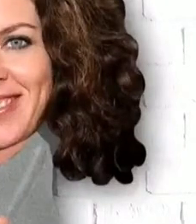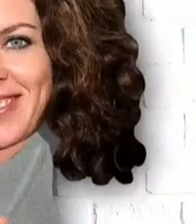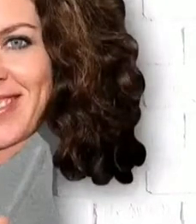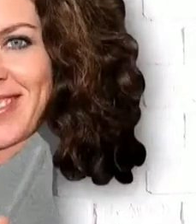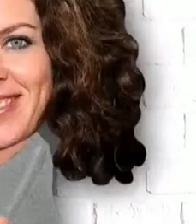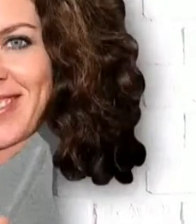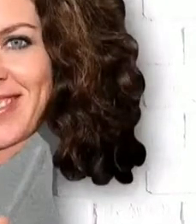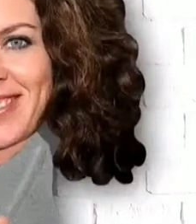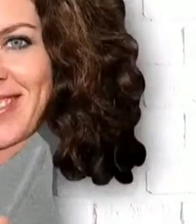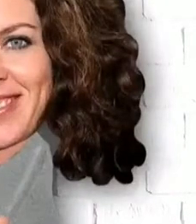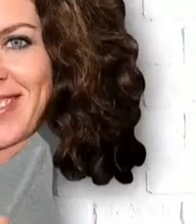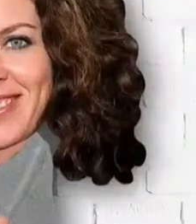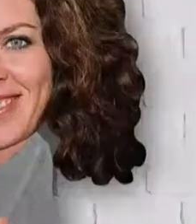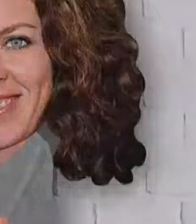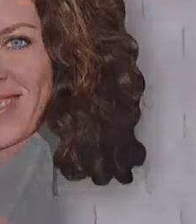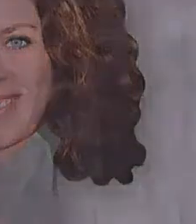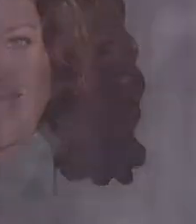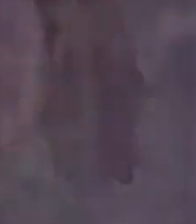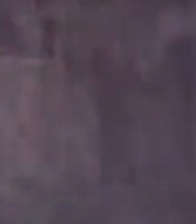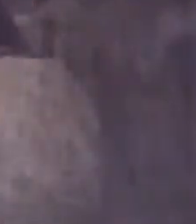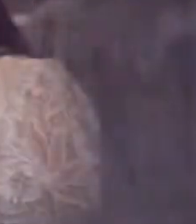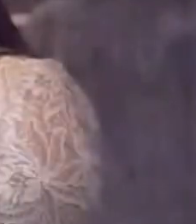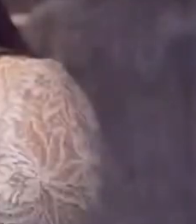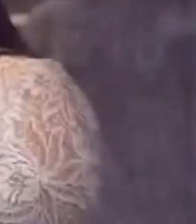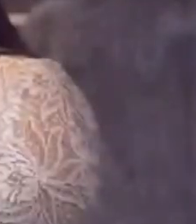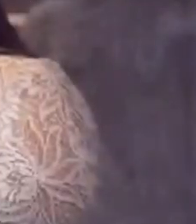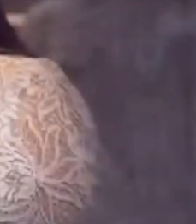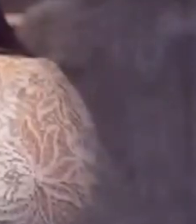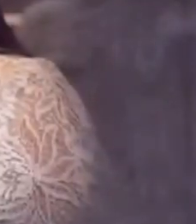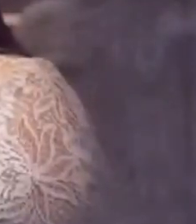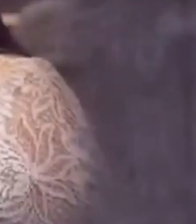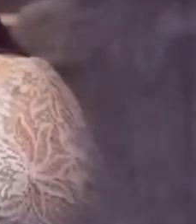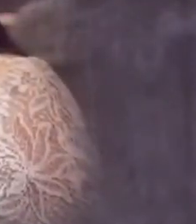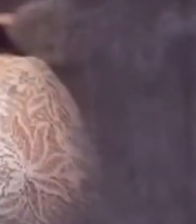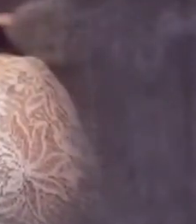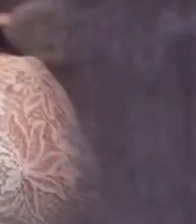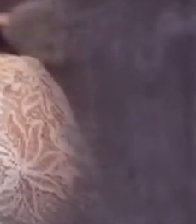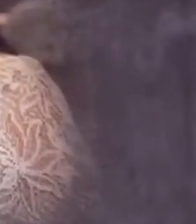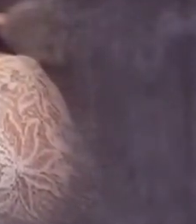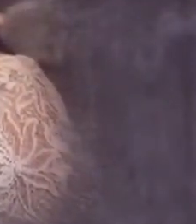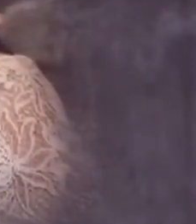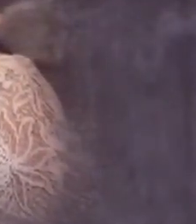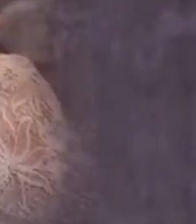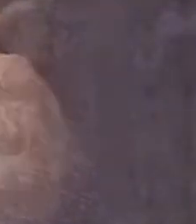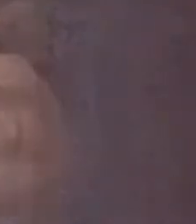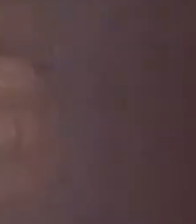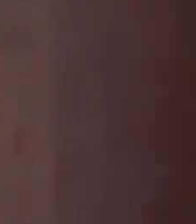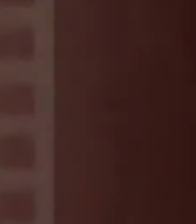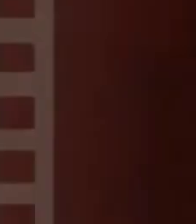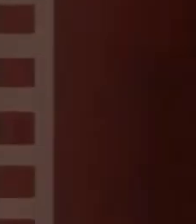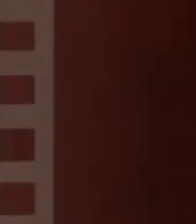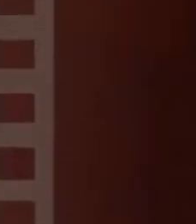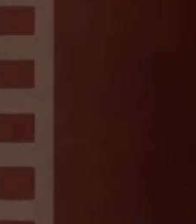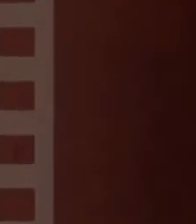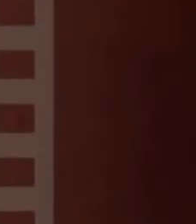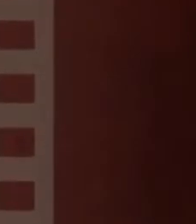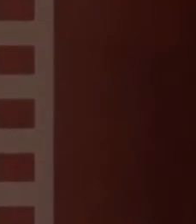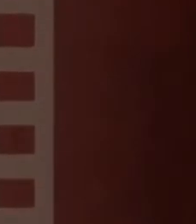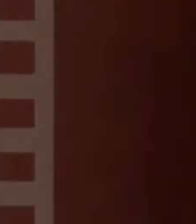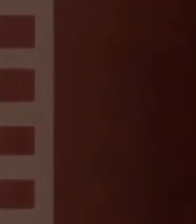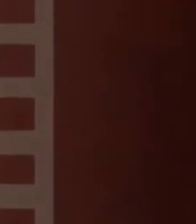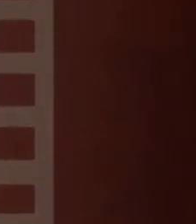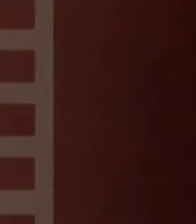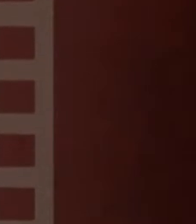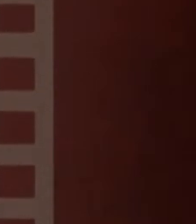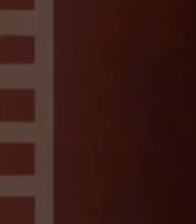faceta como cantautora. Hasta el día de hoy, ambas siguen dando lo mejor de su arte a nuestro cine. Los nombres de Claudia